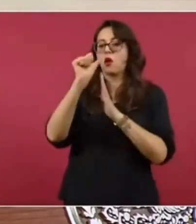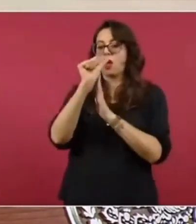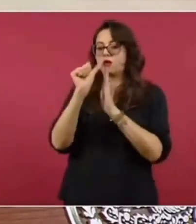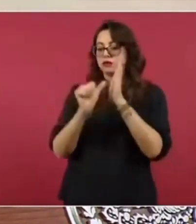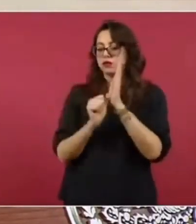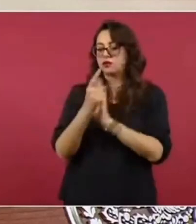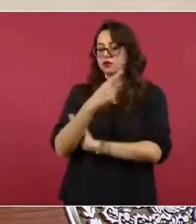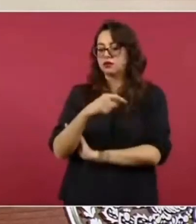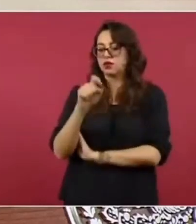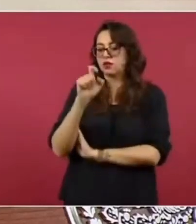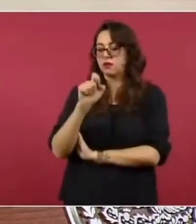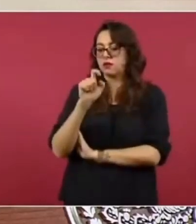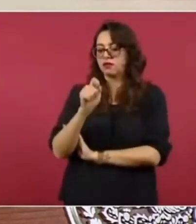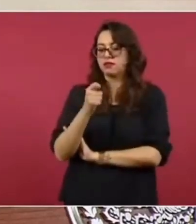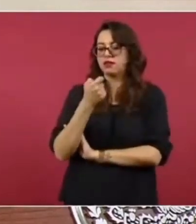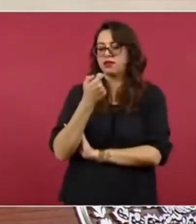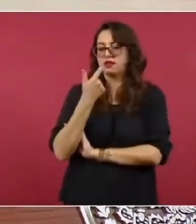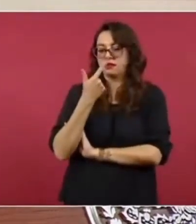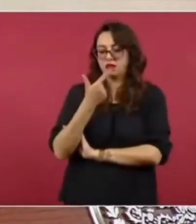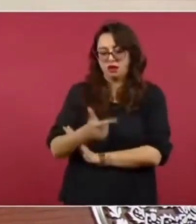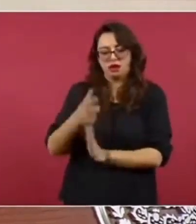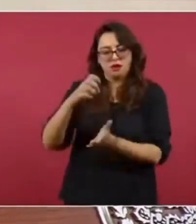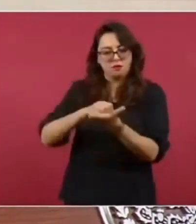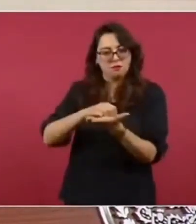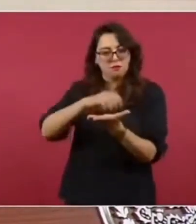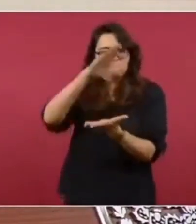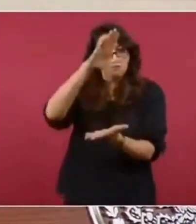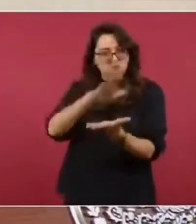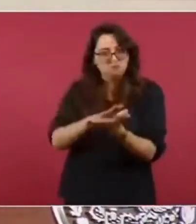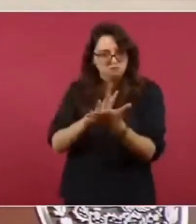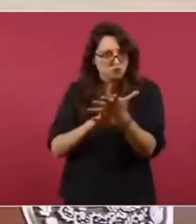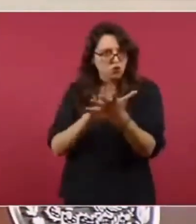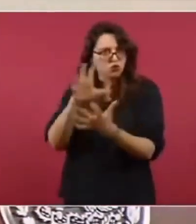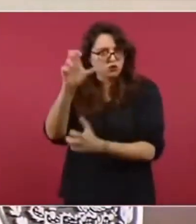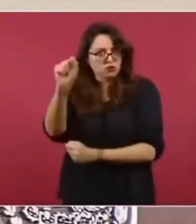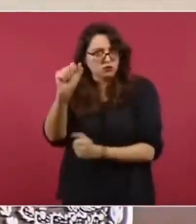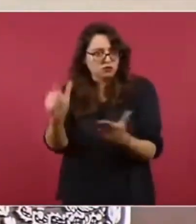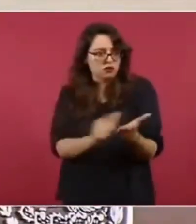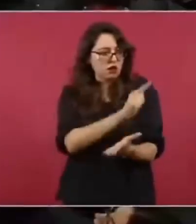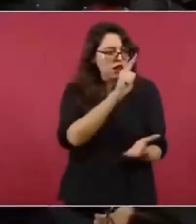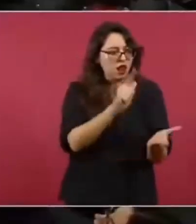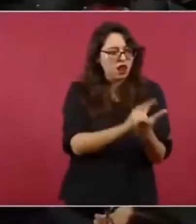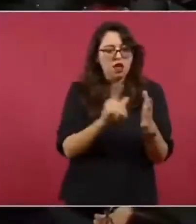y aunque era una ley para